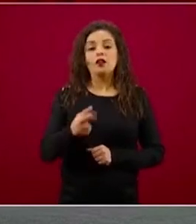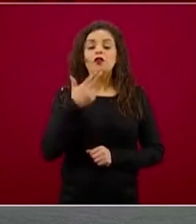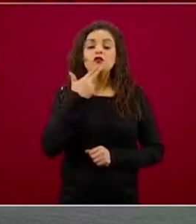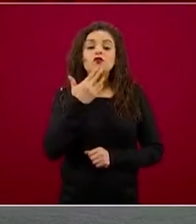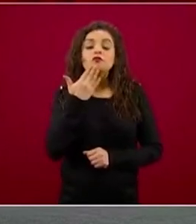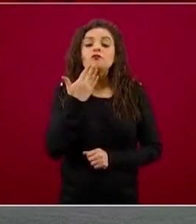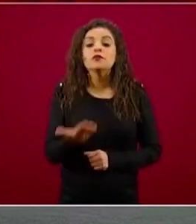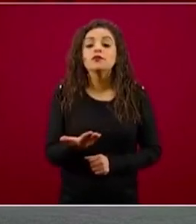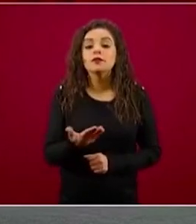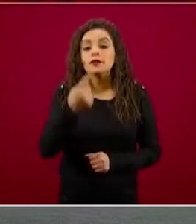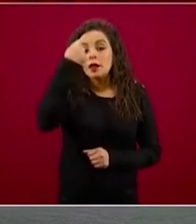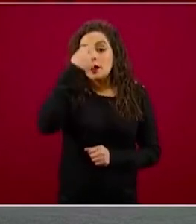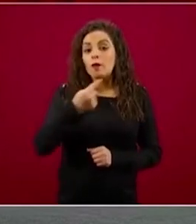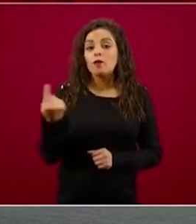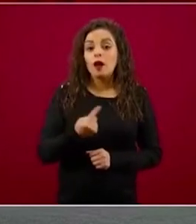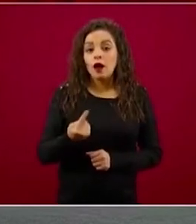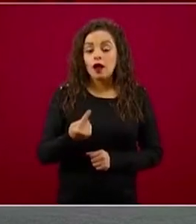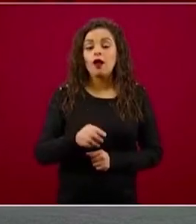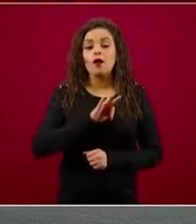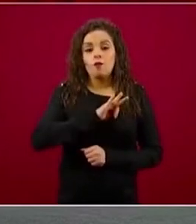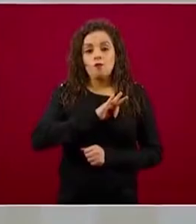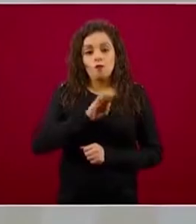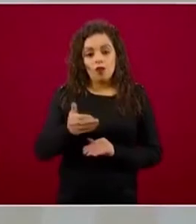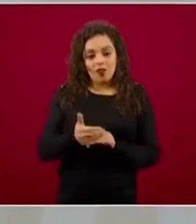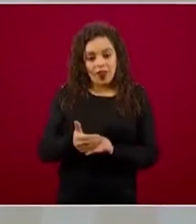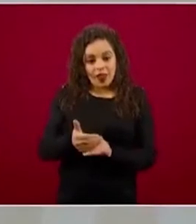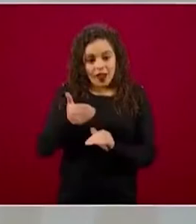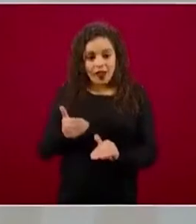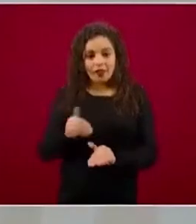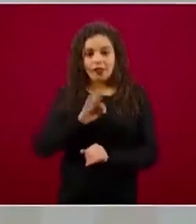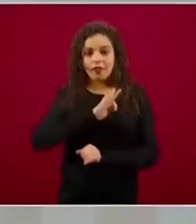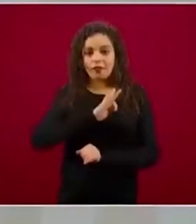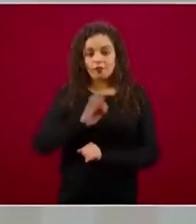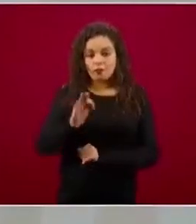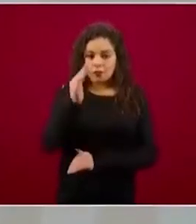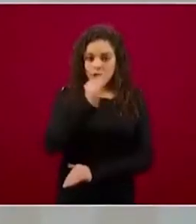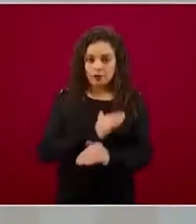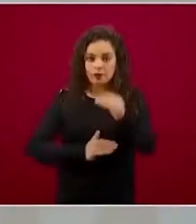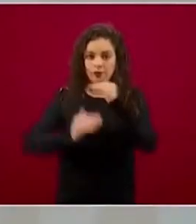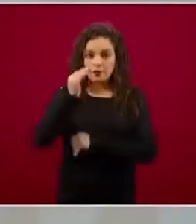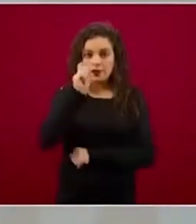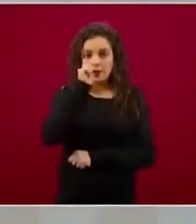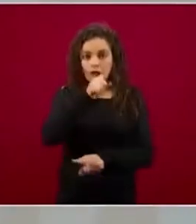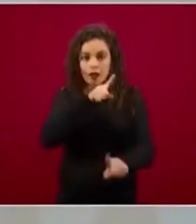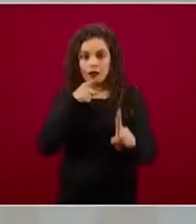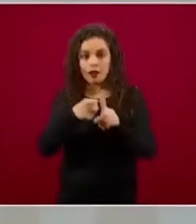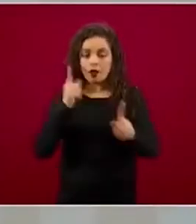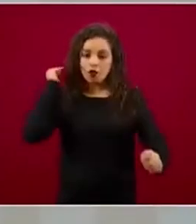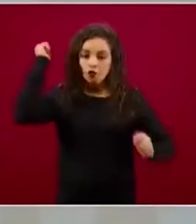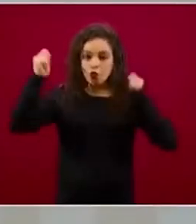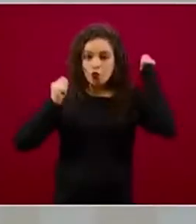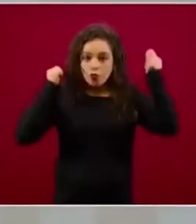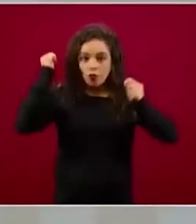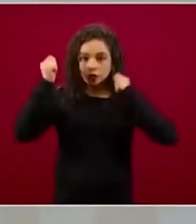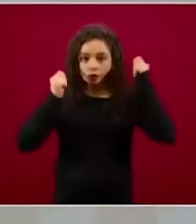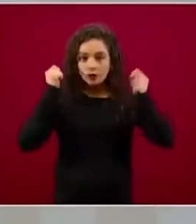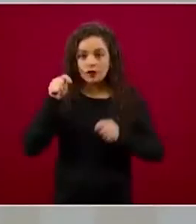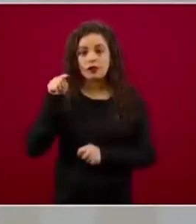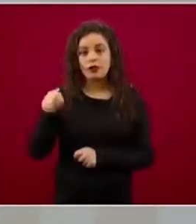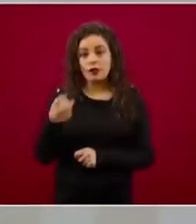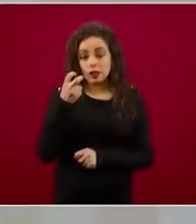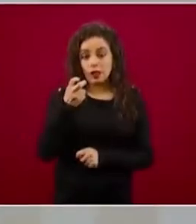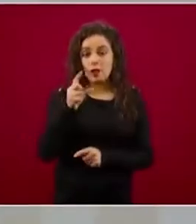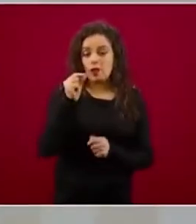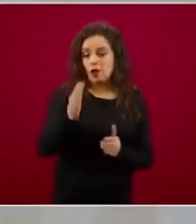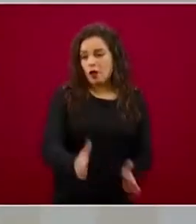adelantar la reactivación en el sector turístico, a lo mejor el sector turístico va a tardar más en abrir, pero la